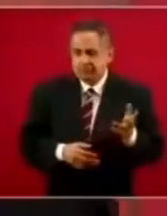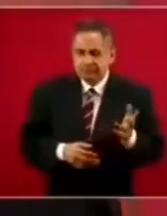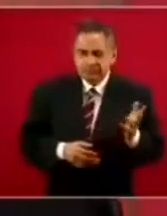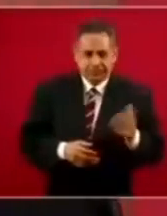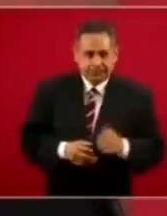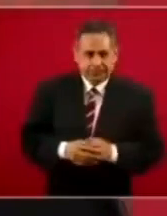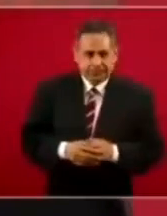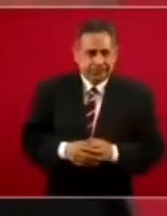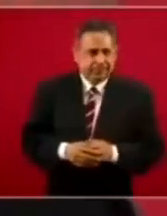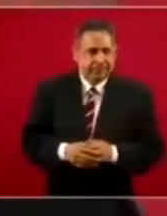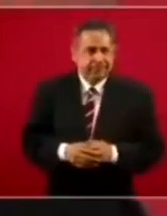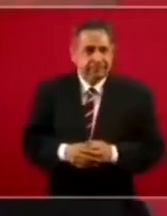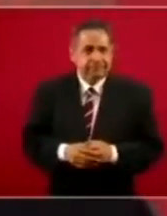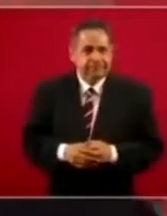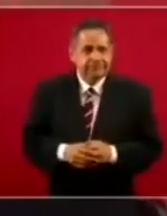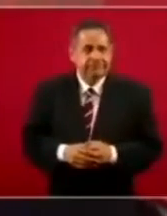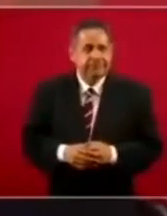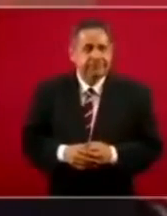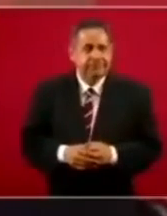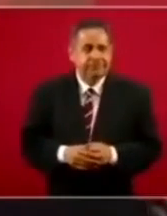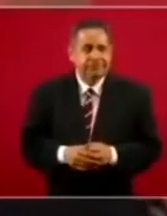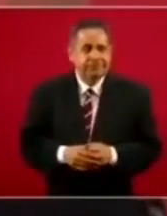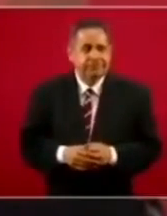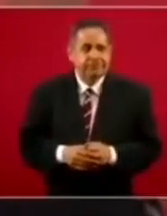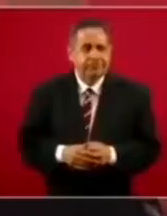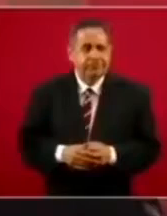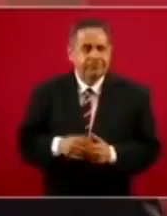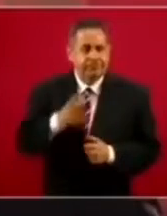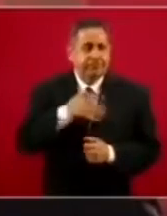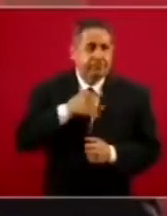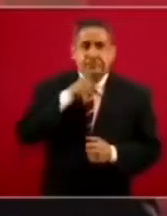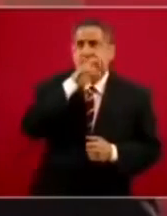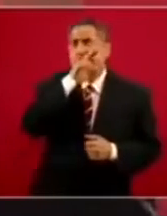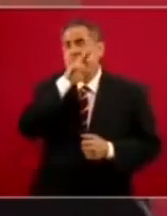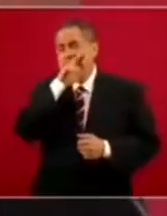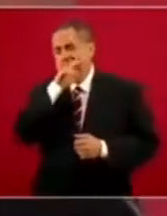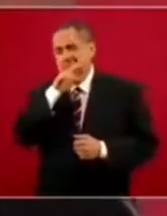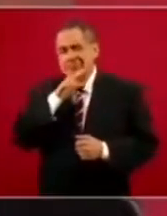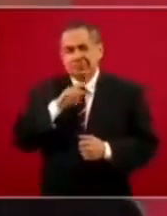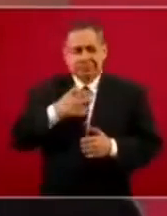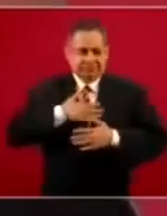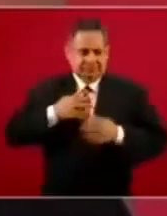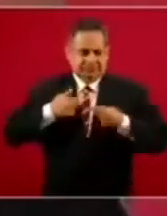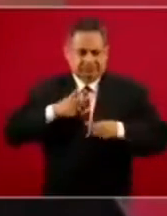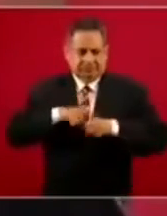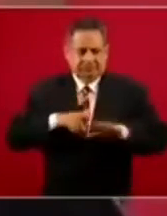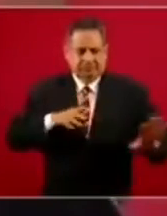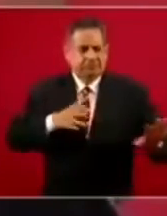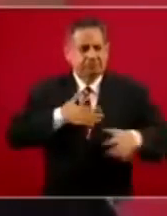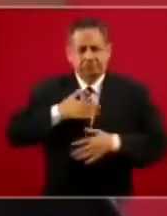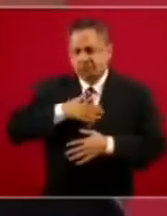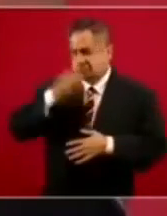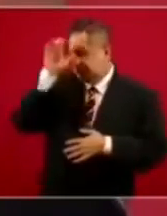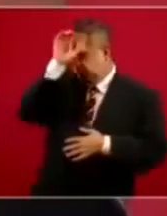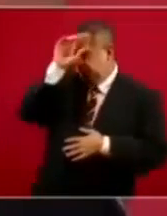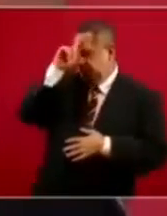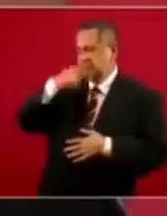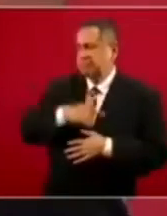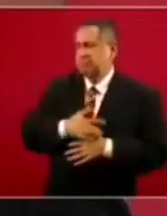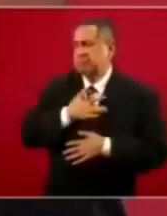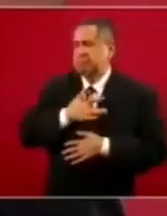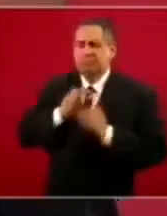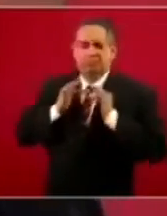preocupa en lo personal porque tengo mi conciencia tranquila.